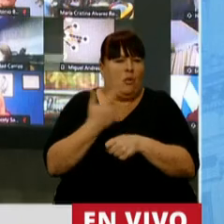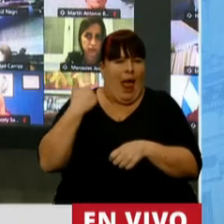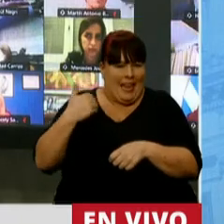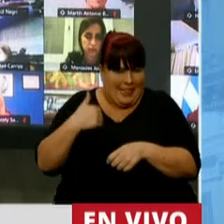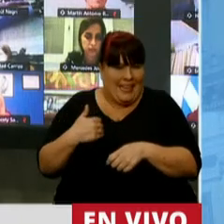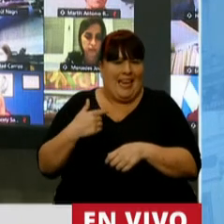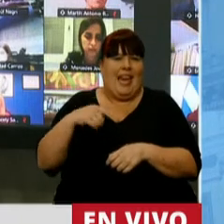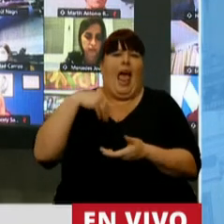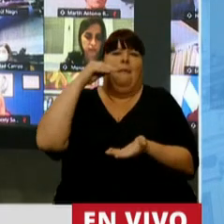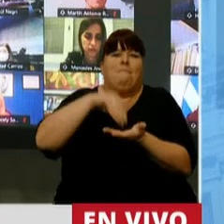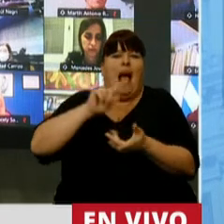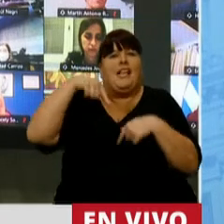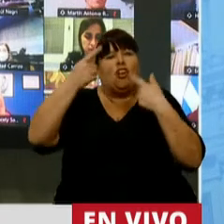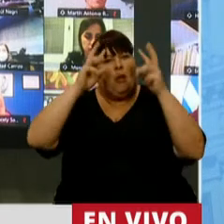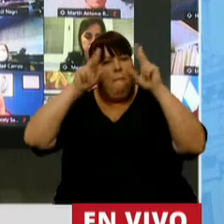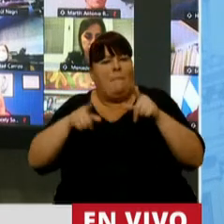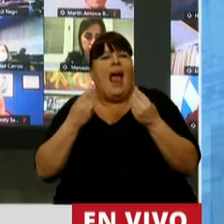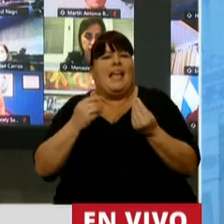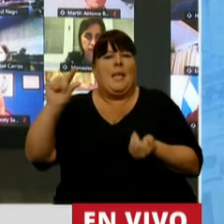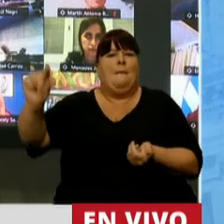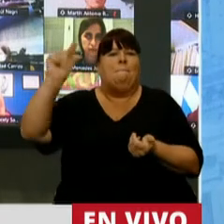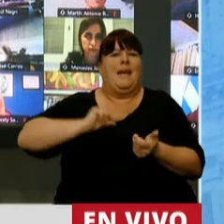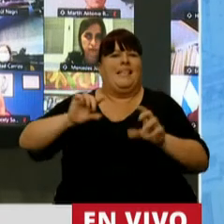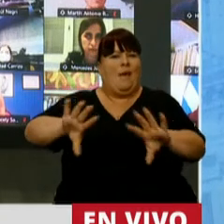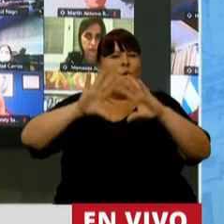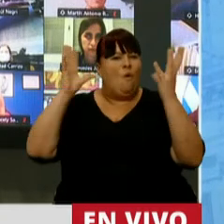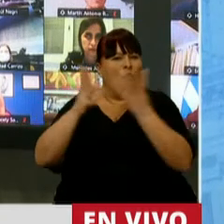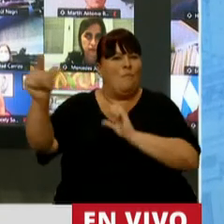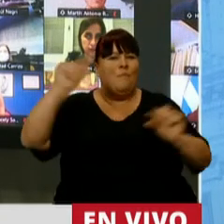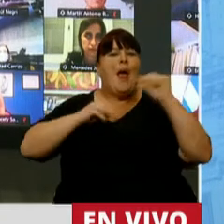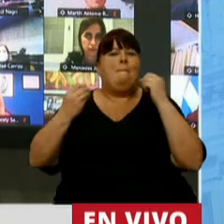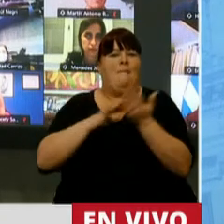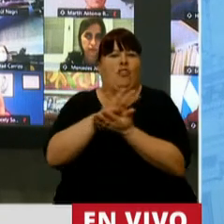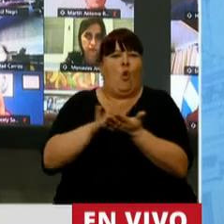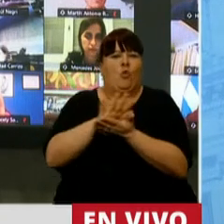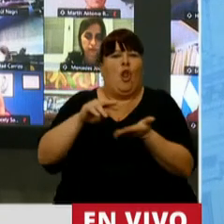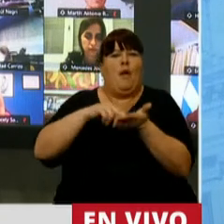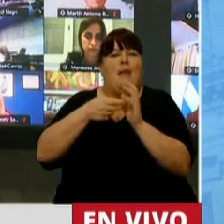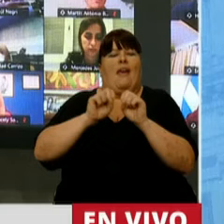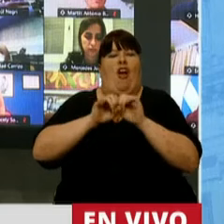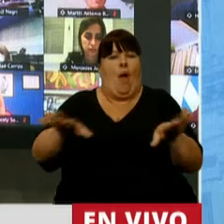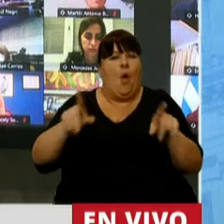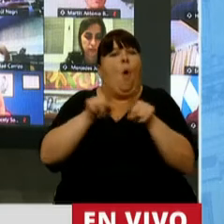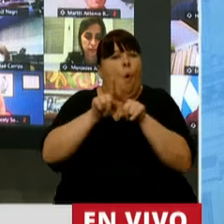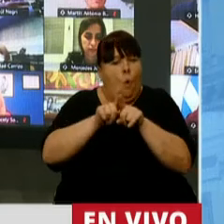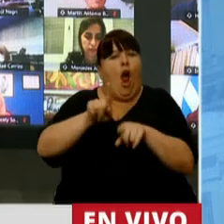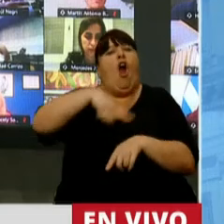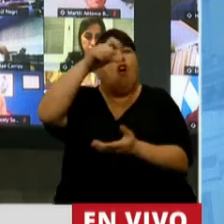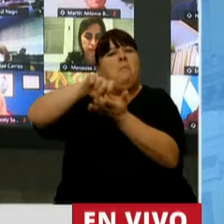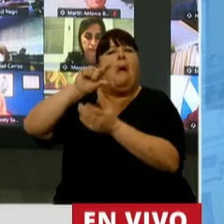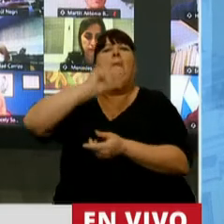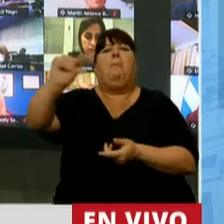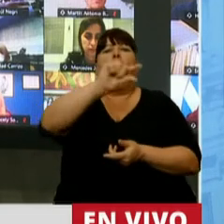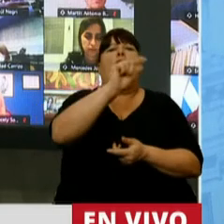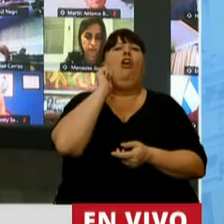Argentina pueda acceder a una herramienta como es el crédito internacional para afrontar la crisis de la pandemia como sí lo han hecho otros